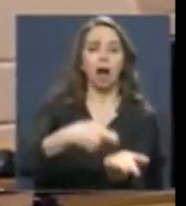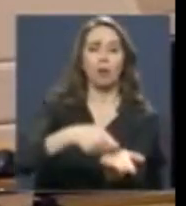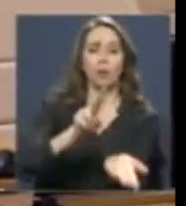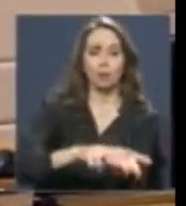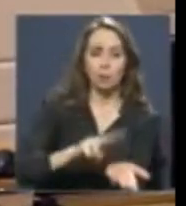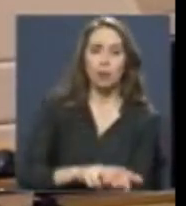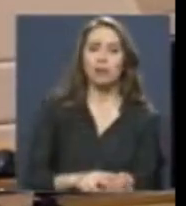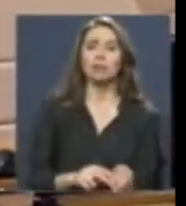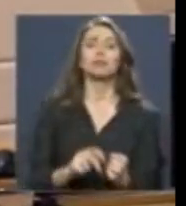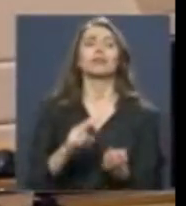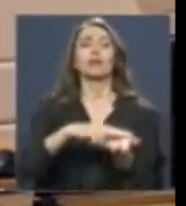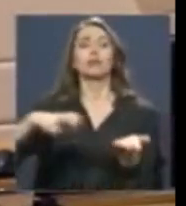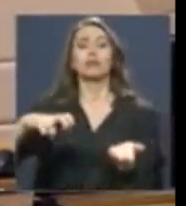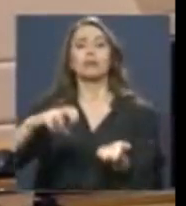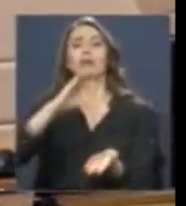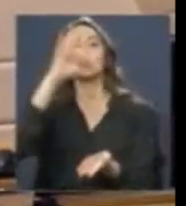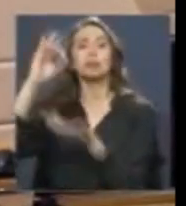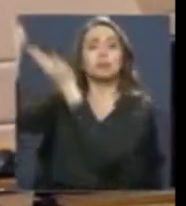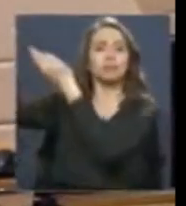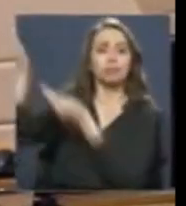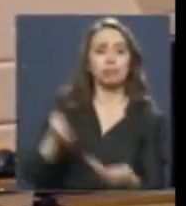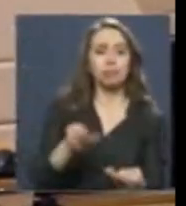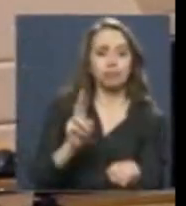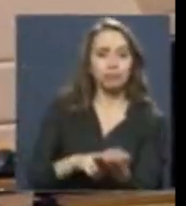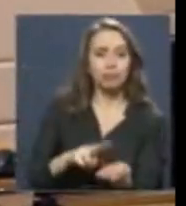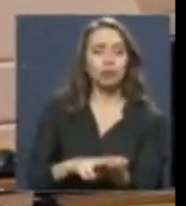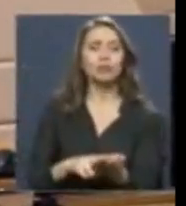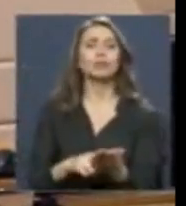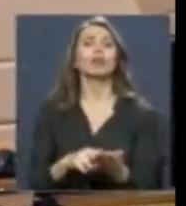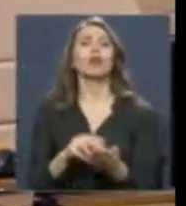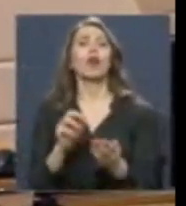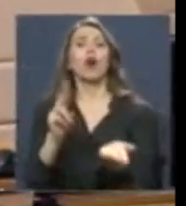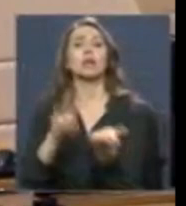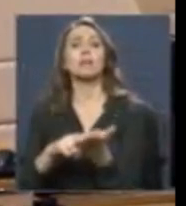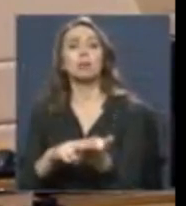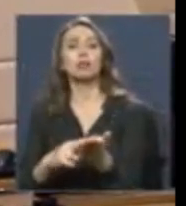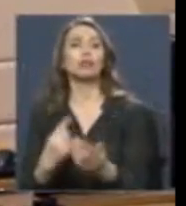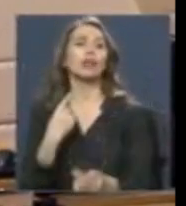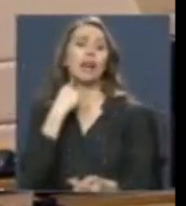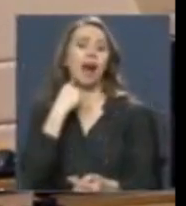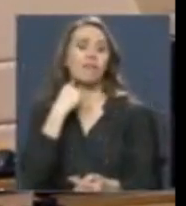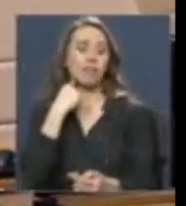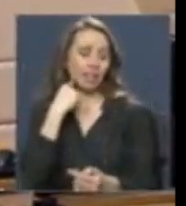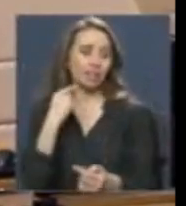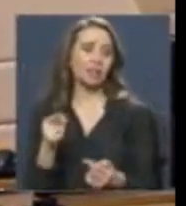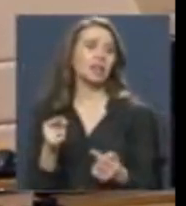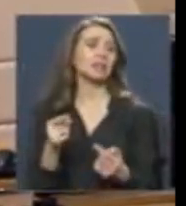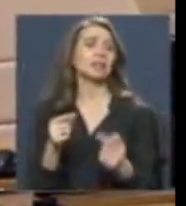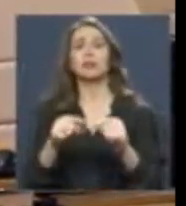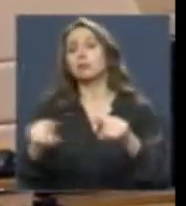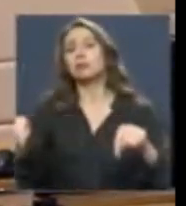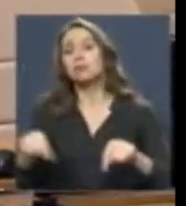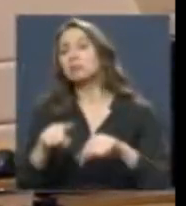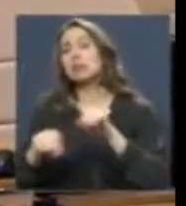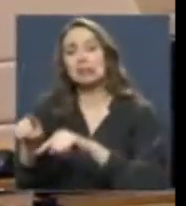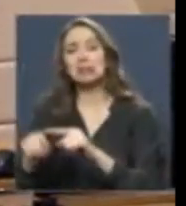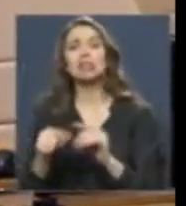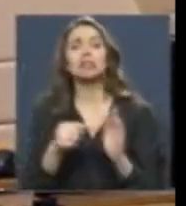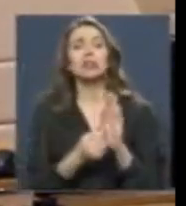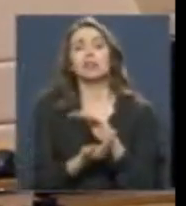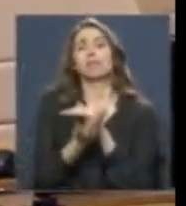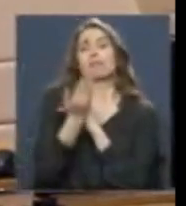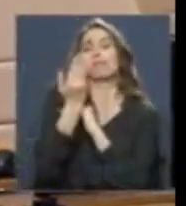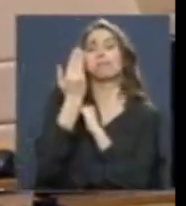aranceles, con impuestos de afectación, que la verdad es que muchas de ellas venían de